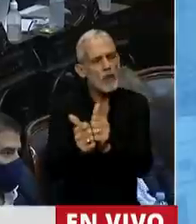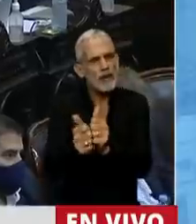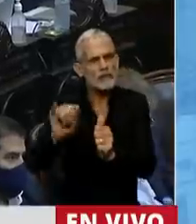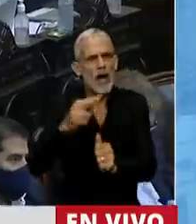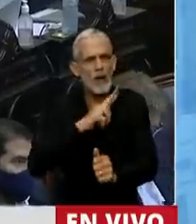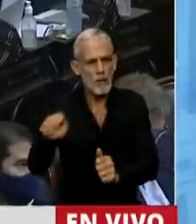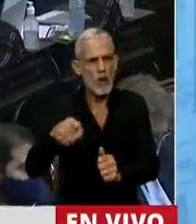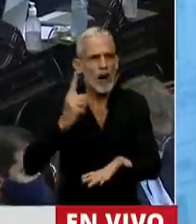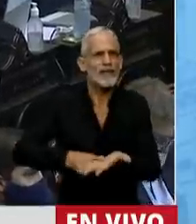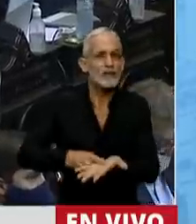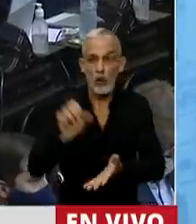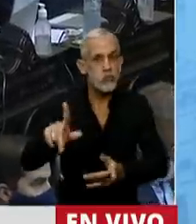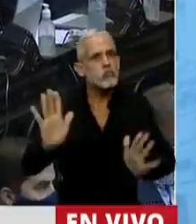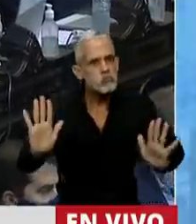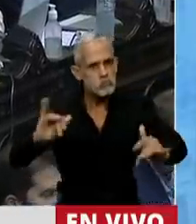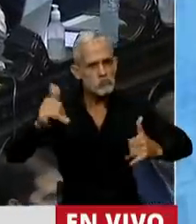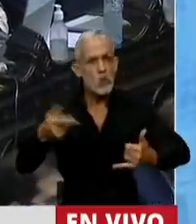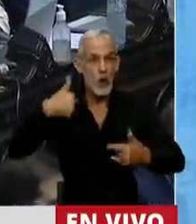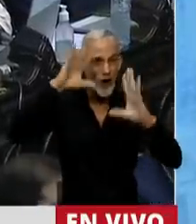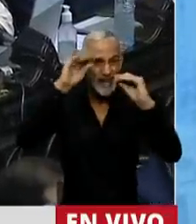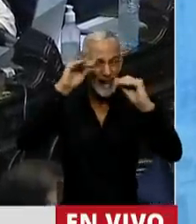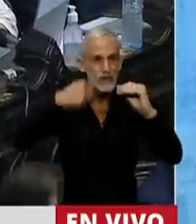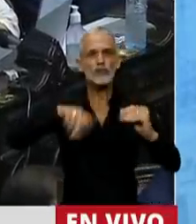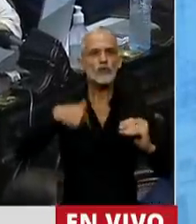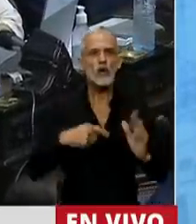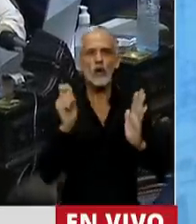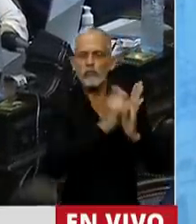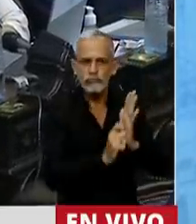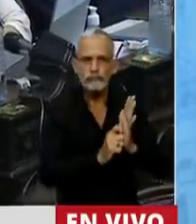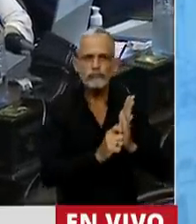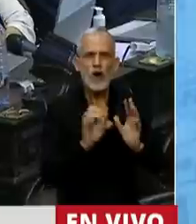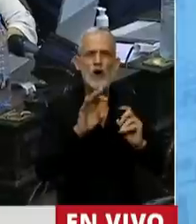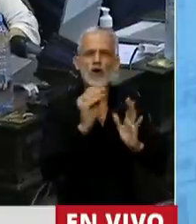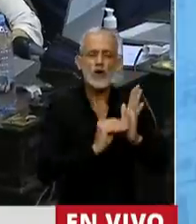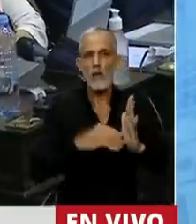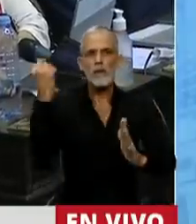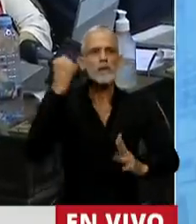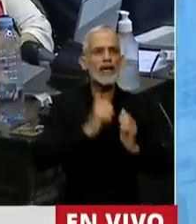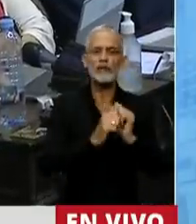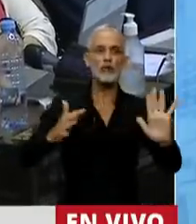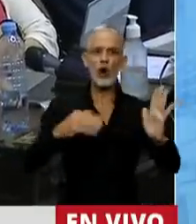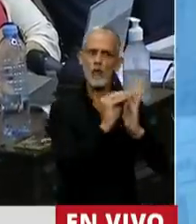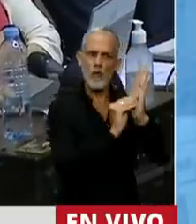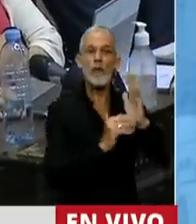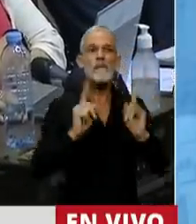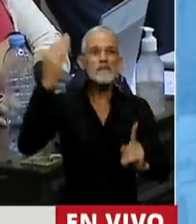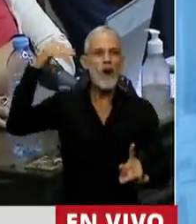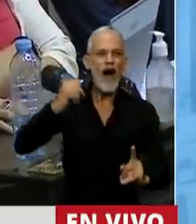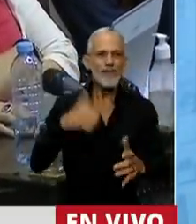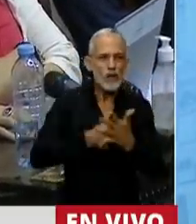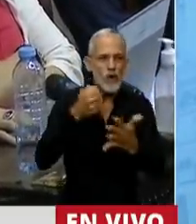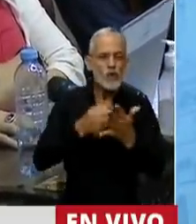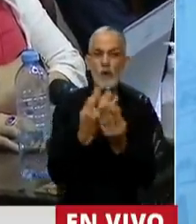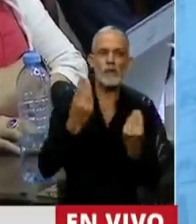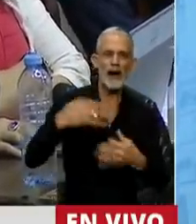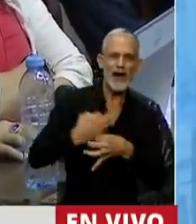decisión. Esta noche estamos inscribiendo nuestros nombres en la historia, junto a las que lucharon para que podamos